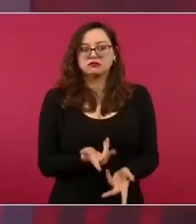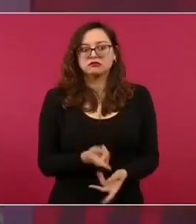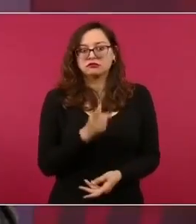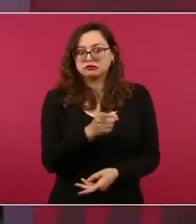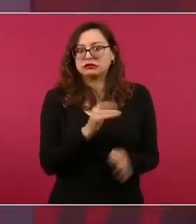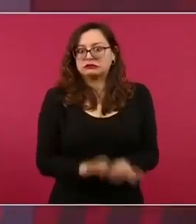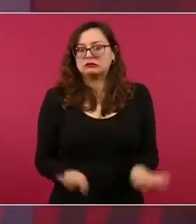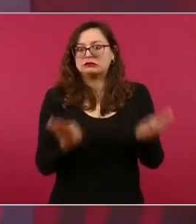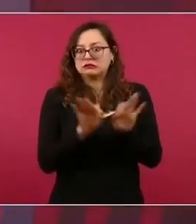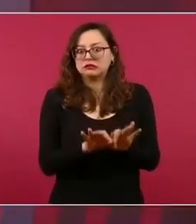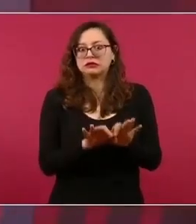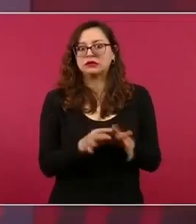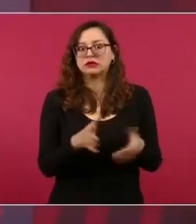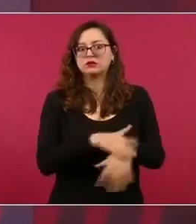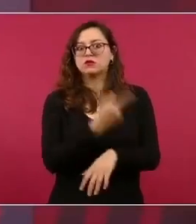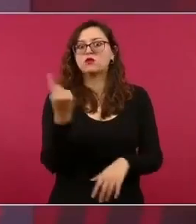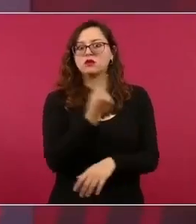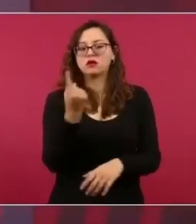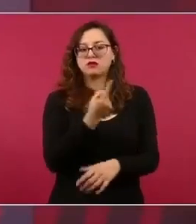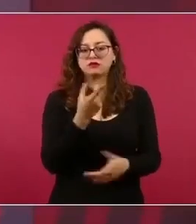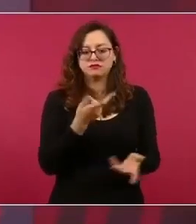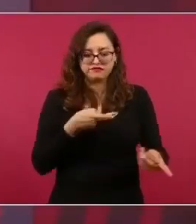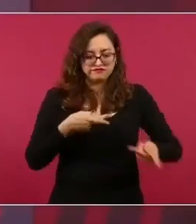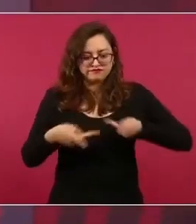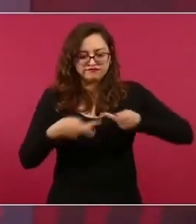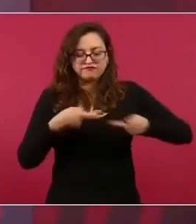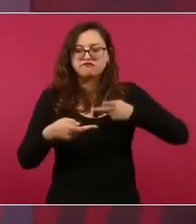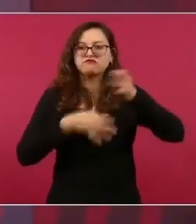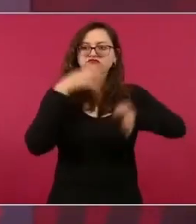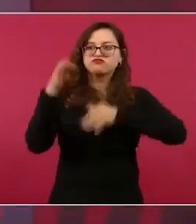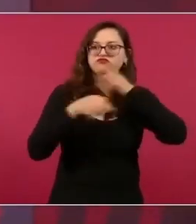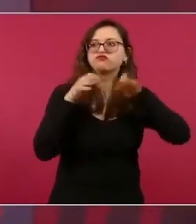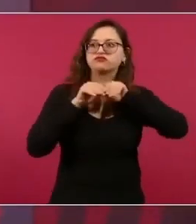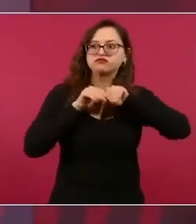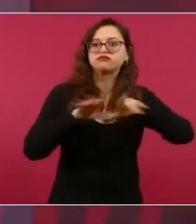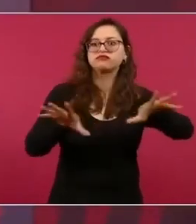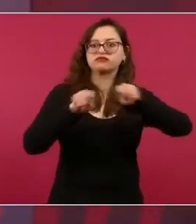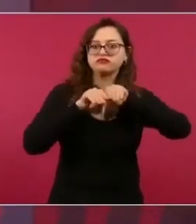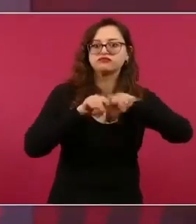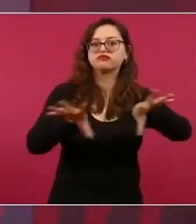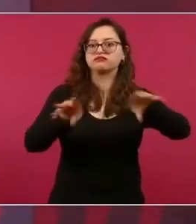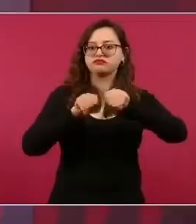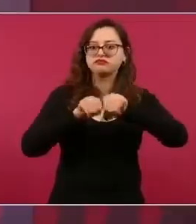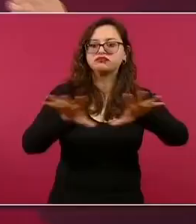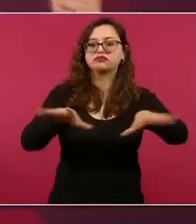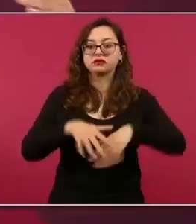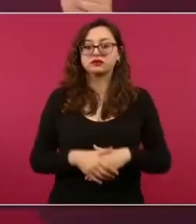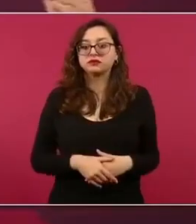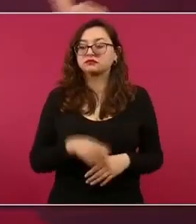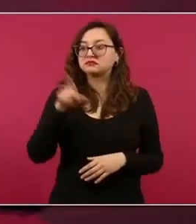y son los que preparan el terreno para llevar a cabo